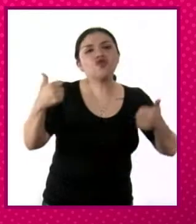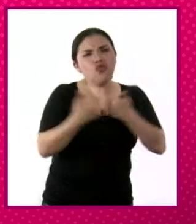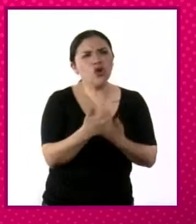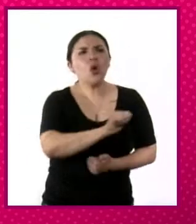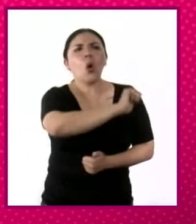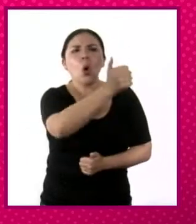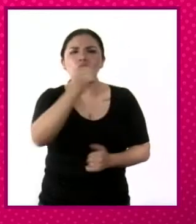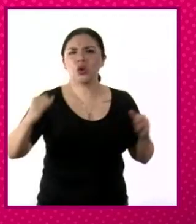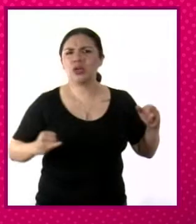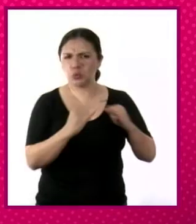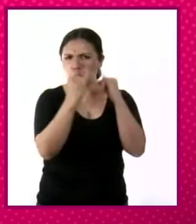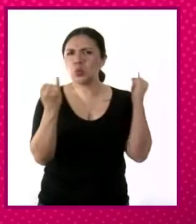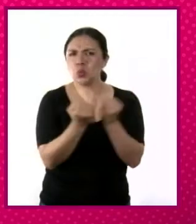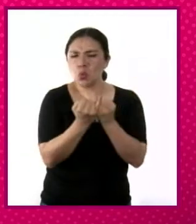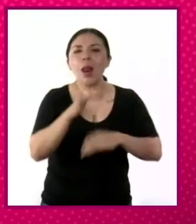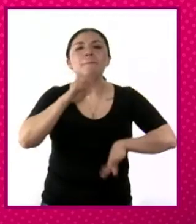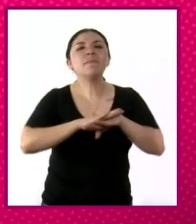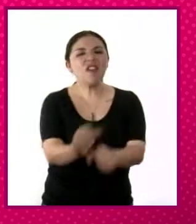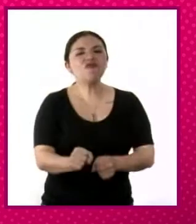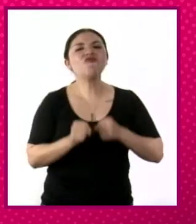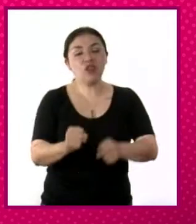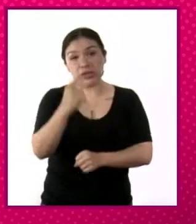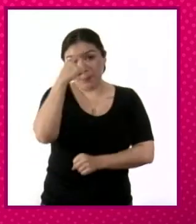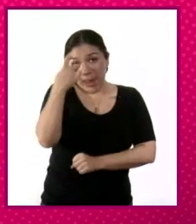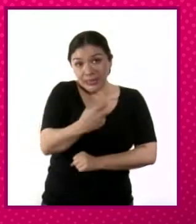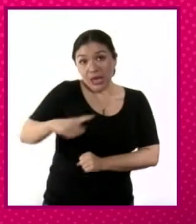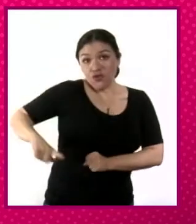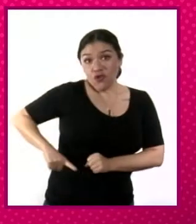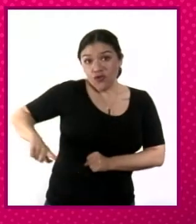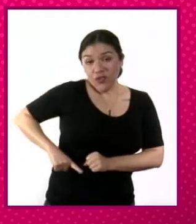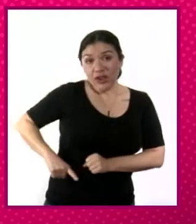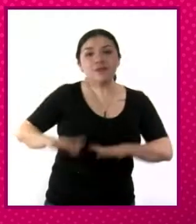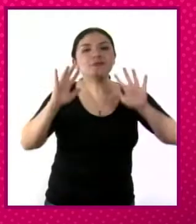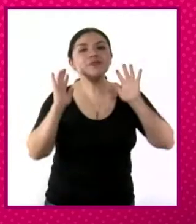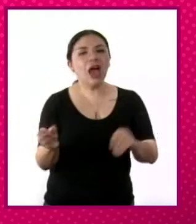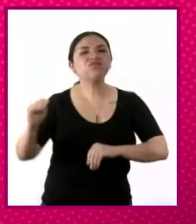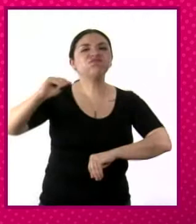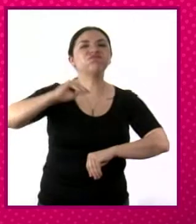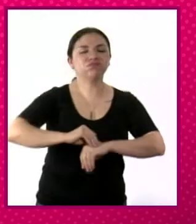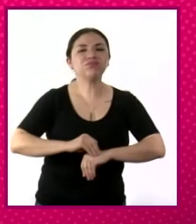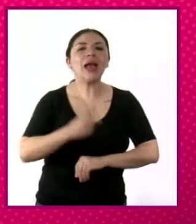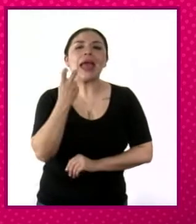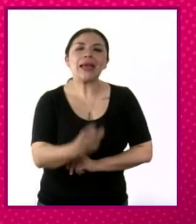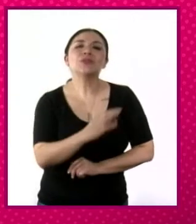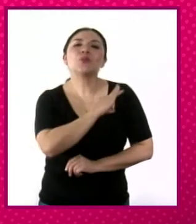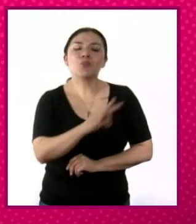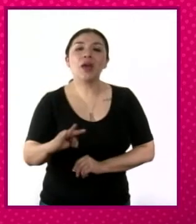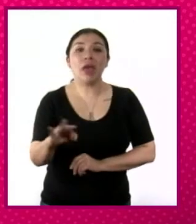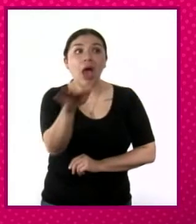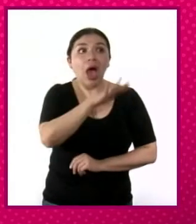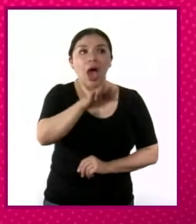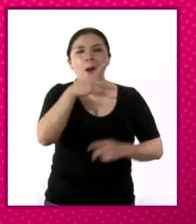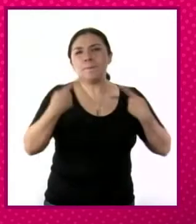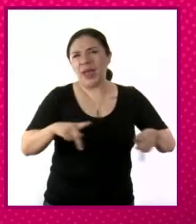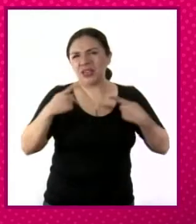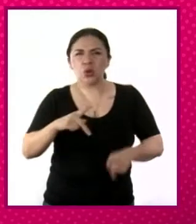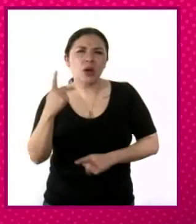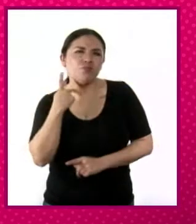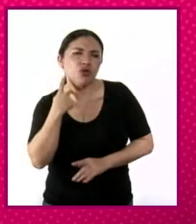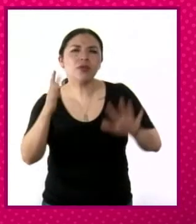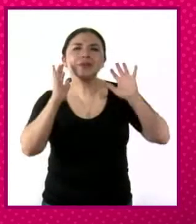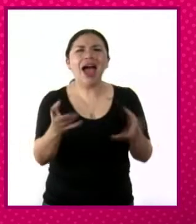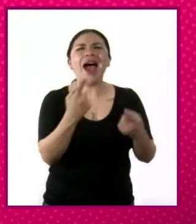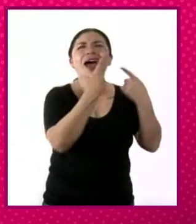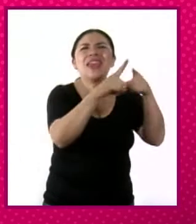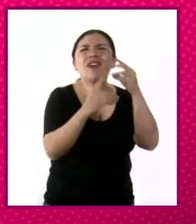otras instituciones, fortalecerá a este Estado por revolucionario y permitirá que la clase política resuelva